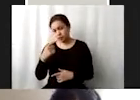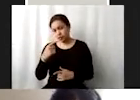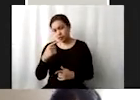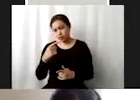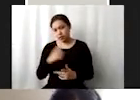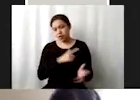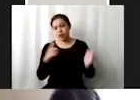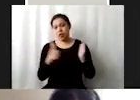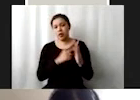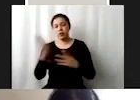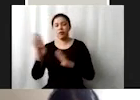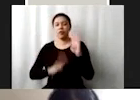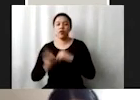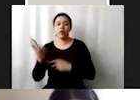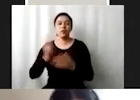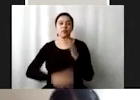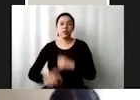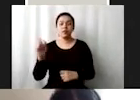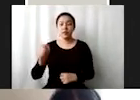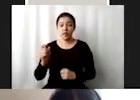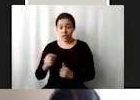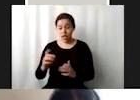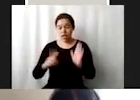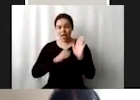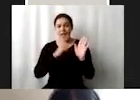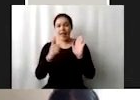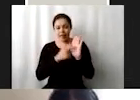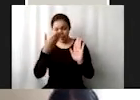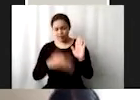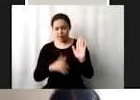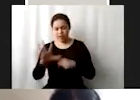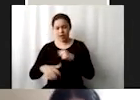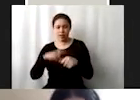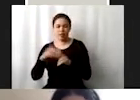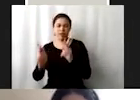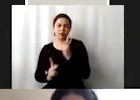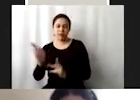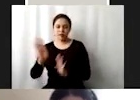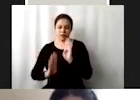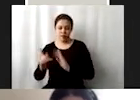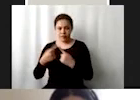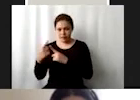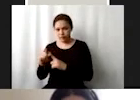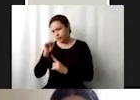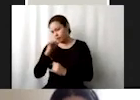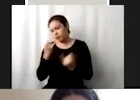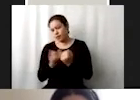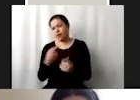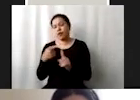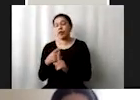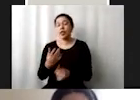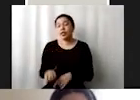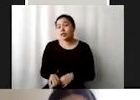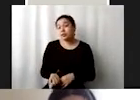post 2020 este marco de biodiversidad si trata de ser como un primer